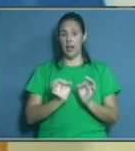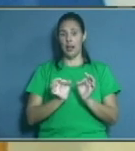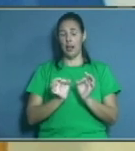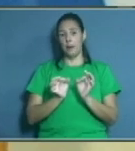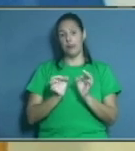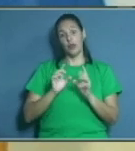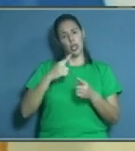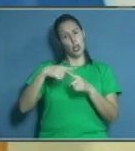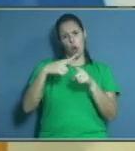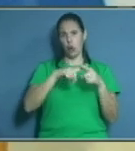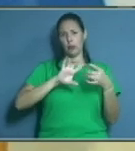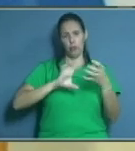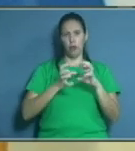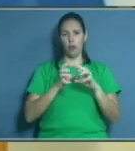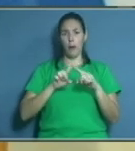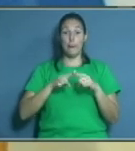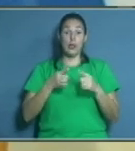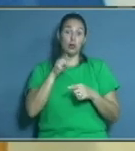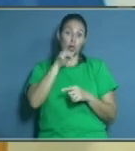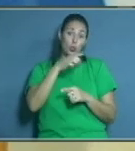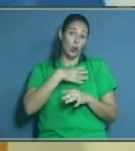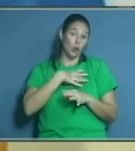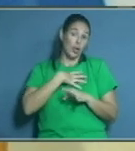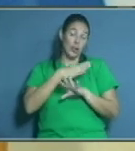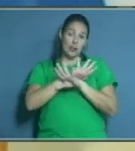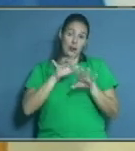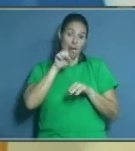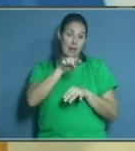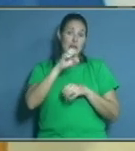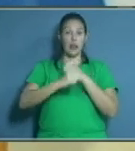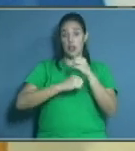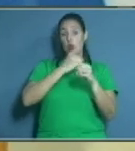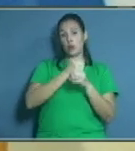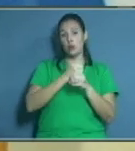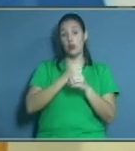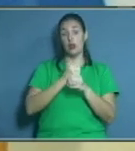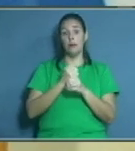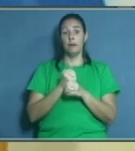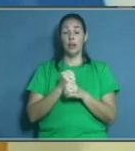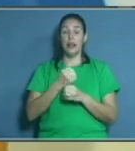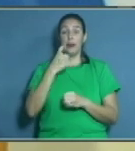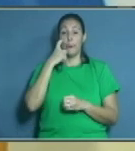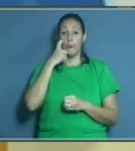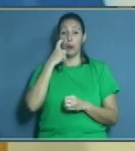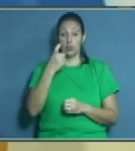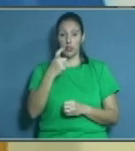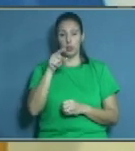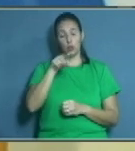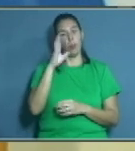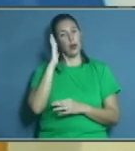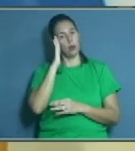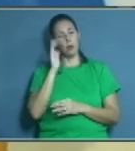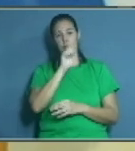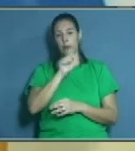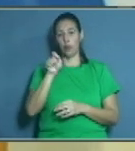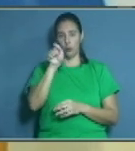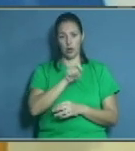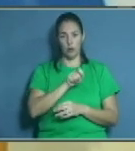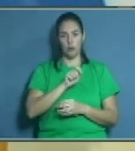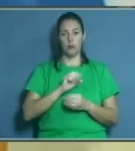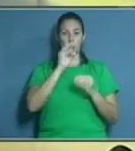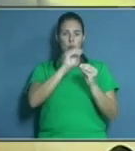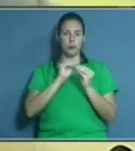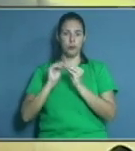antes de tratamiento. Pero si ya lo tiene y lo está usando, lo ideal es que no duerma con él, porque es un riesgo Es